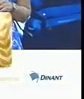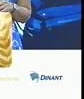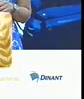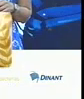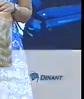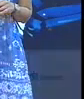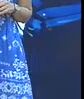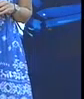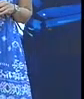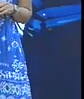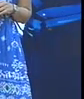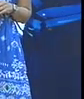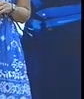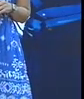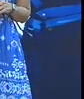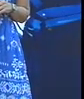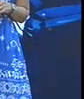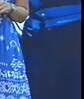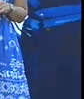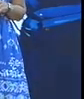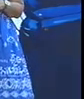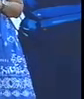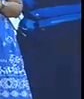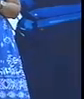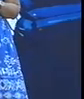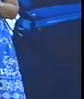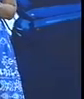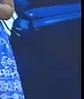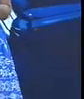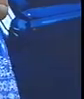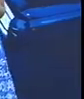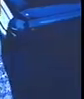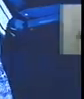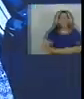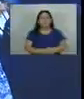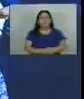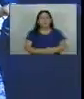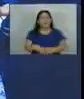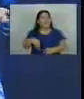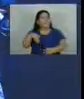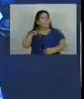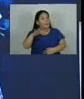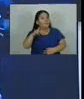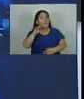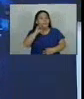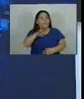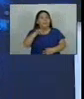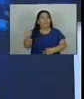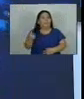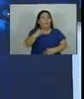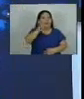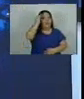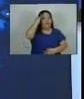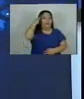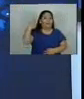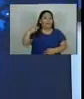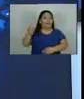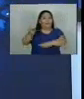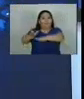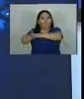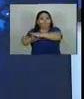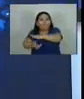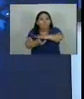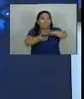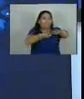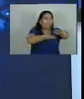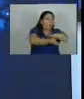contarles que con el inicio del título 8 las deportaciones de migrantes se incrementarán de acuerdo con los expertos en el tema quienes también